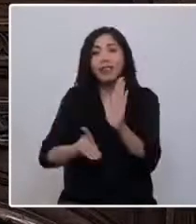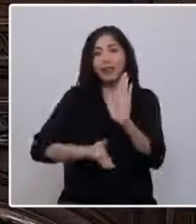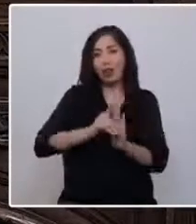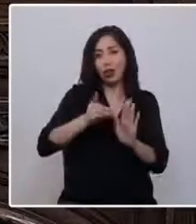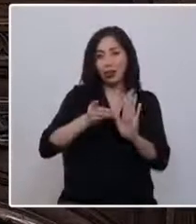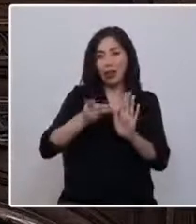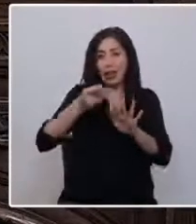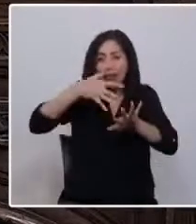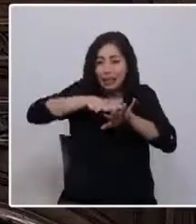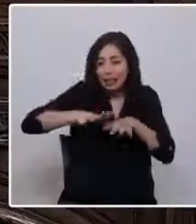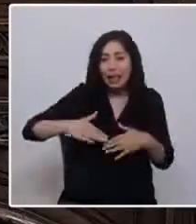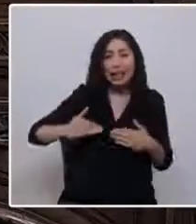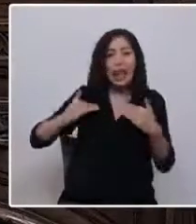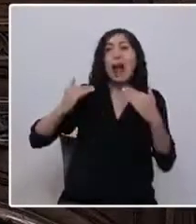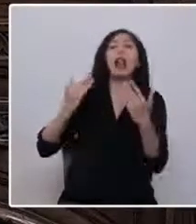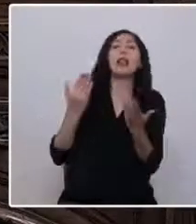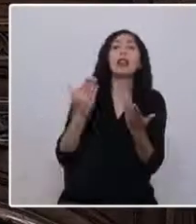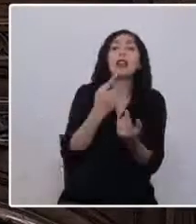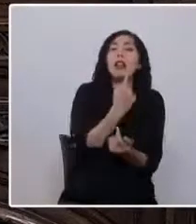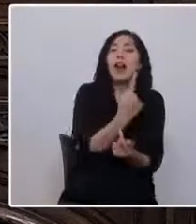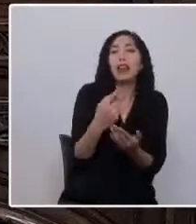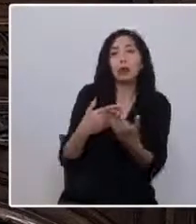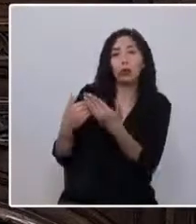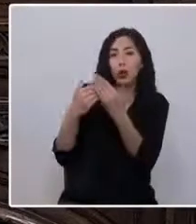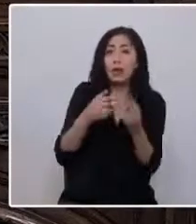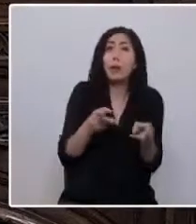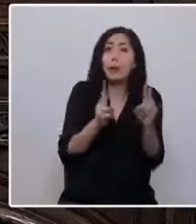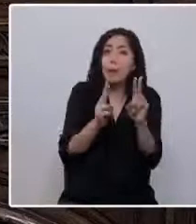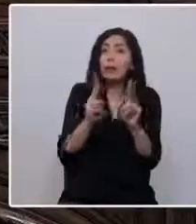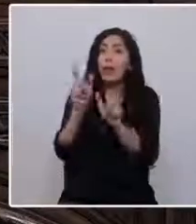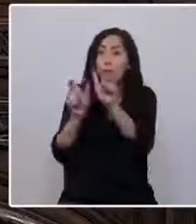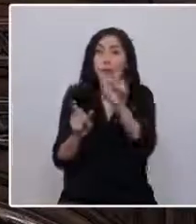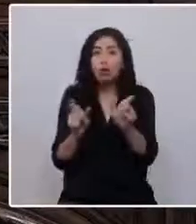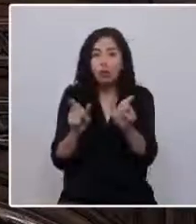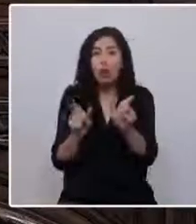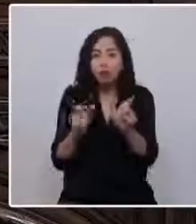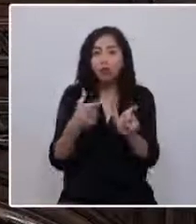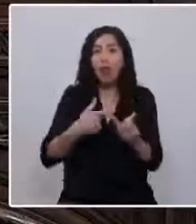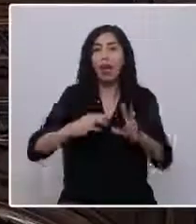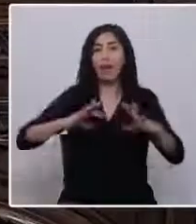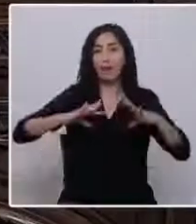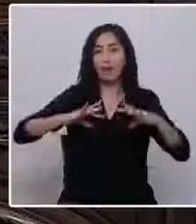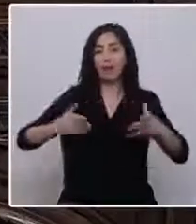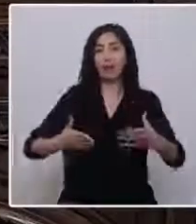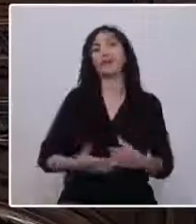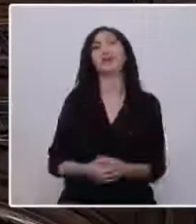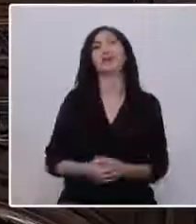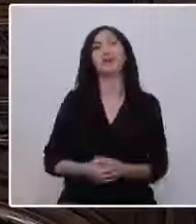estudiante que le permita ser una persona feliz. Gracias.